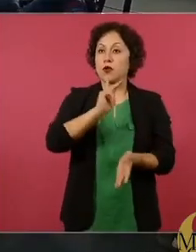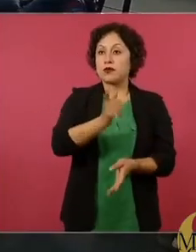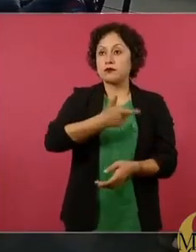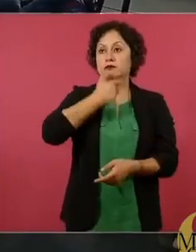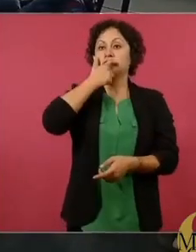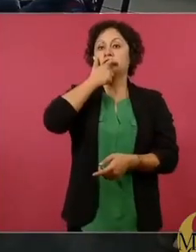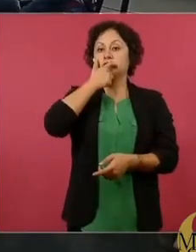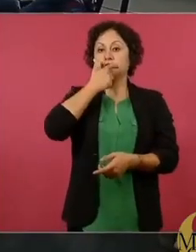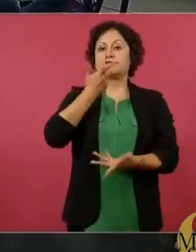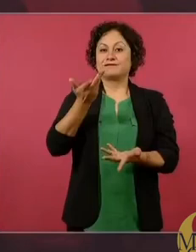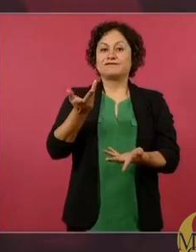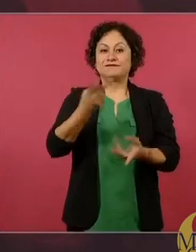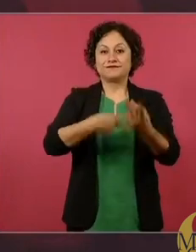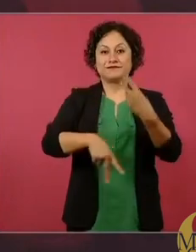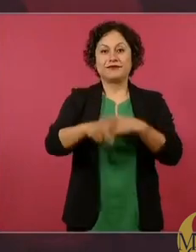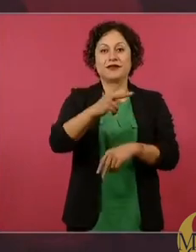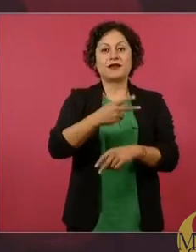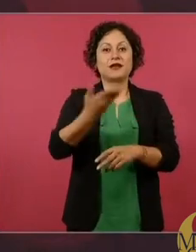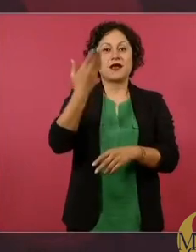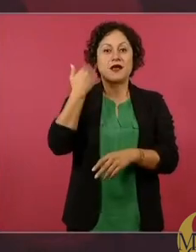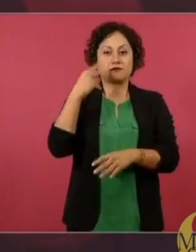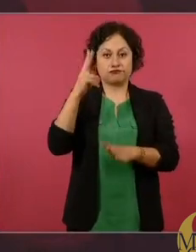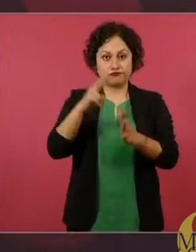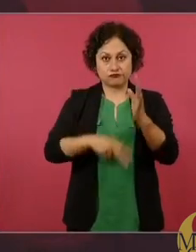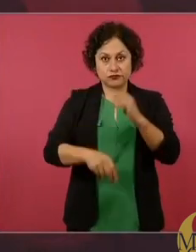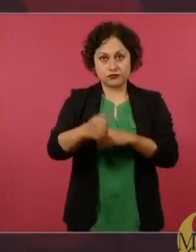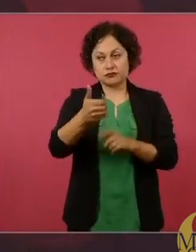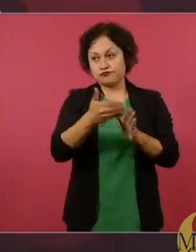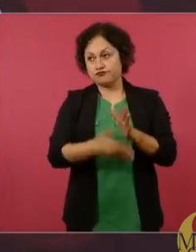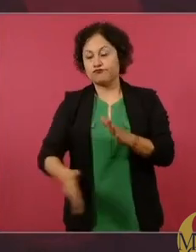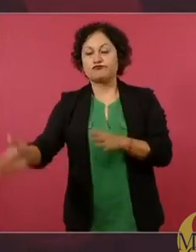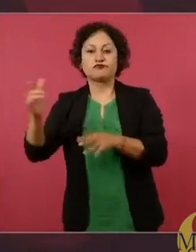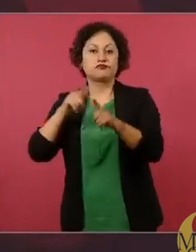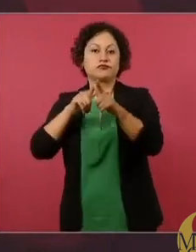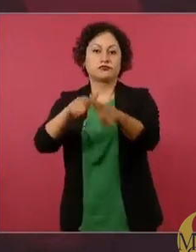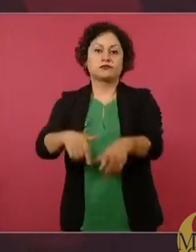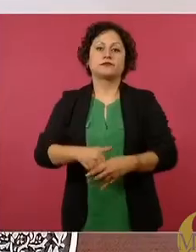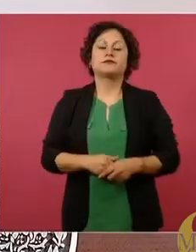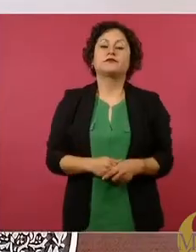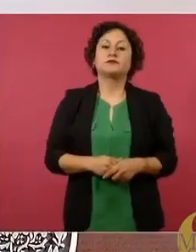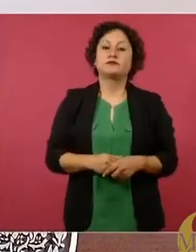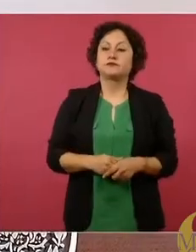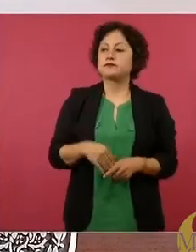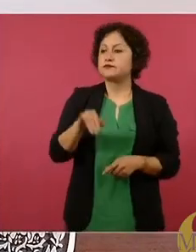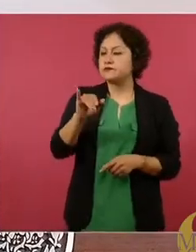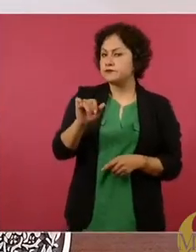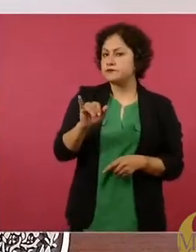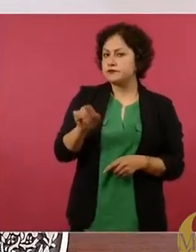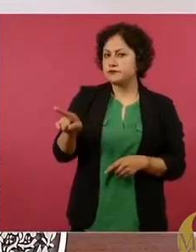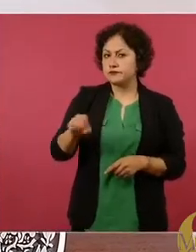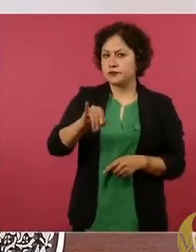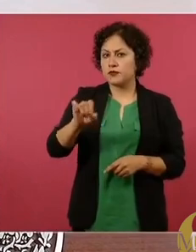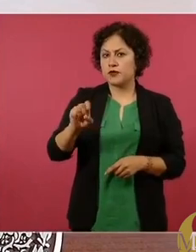Sí, con Jesús y la